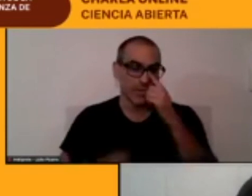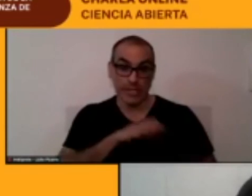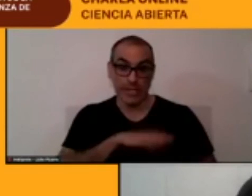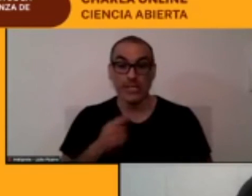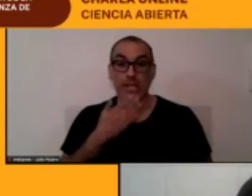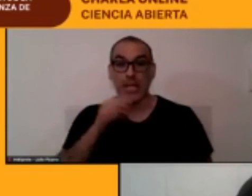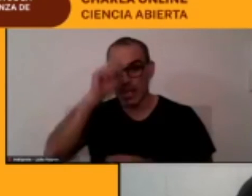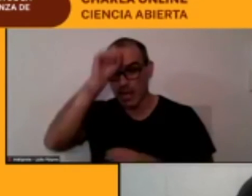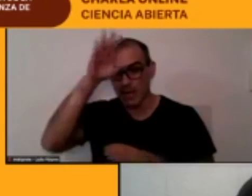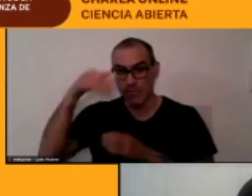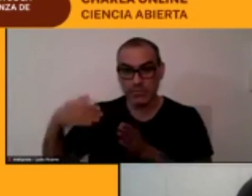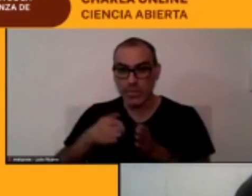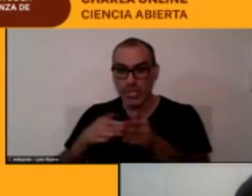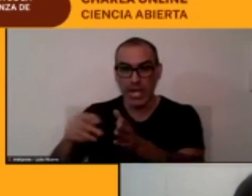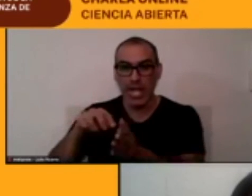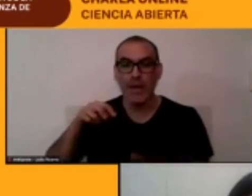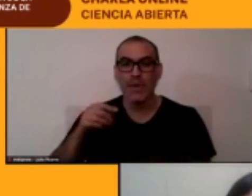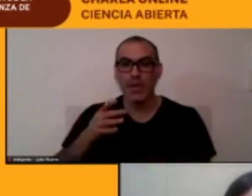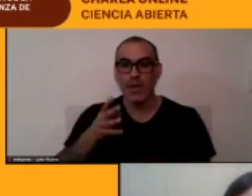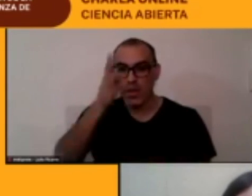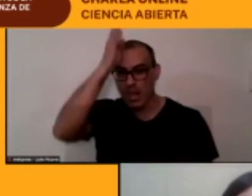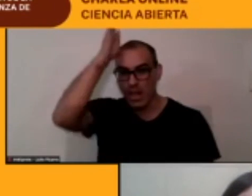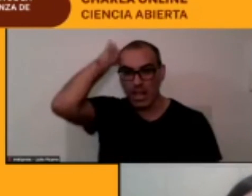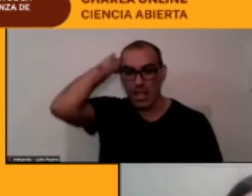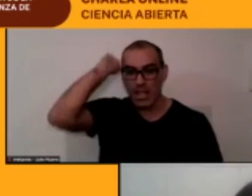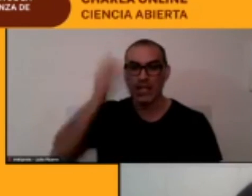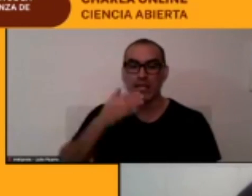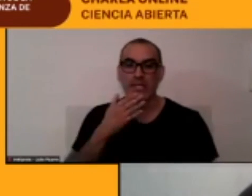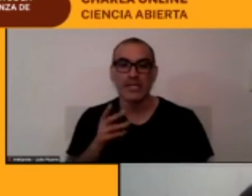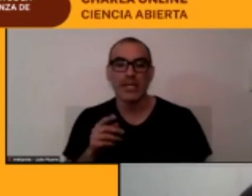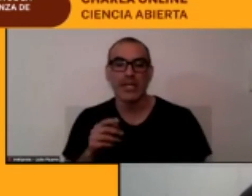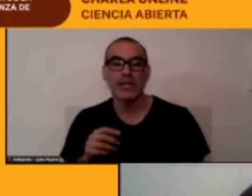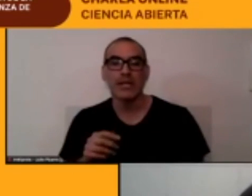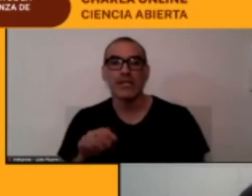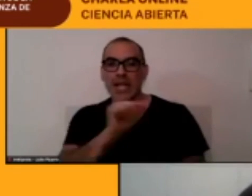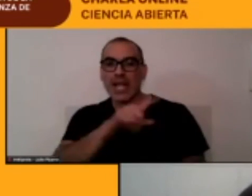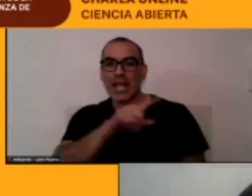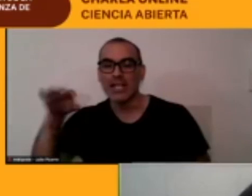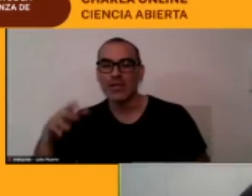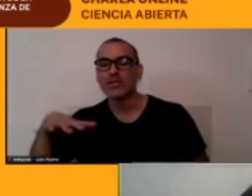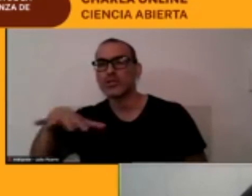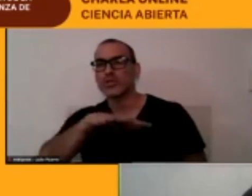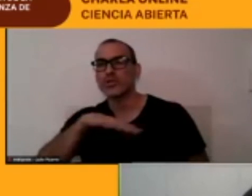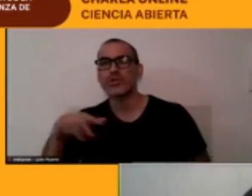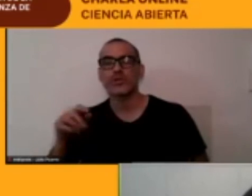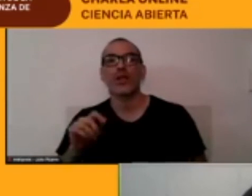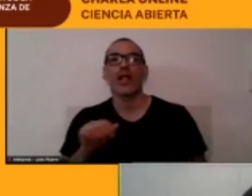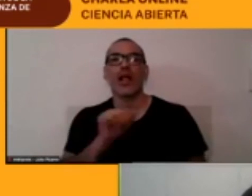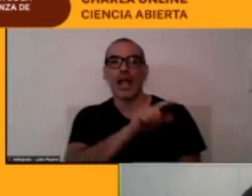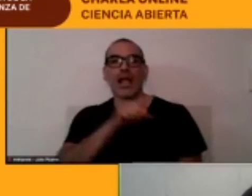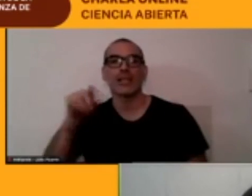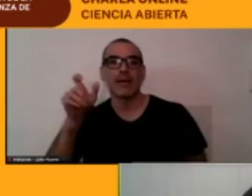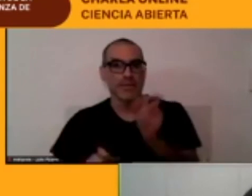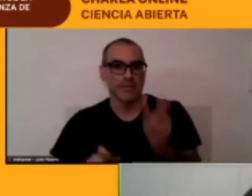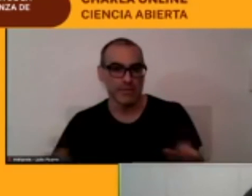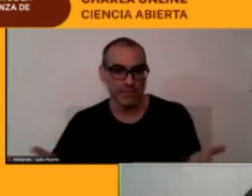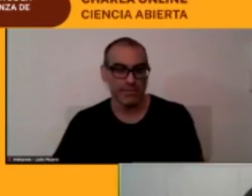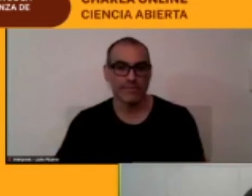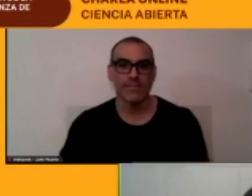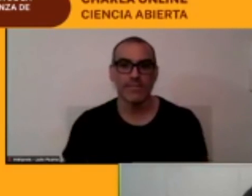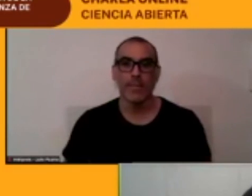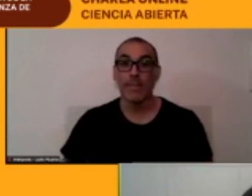Capagnán fue el primero camino de los atacameños nos dice mira hay un libro importante que está en la